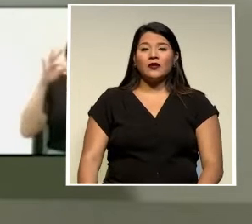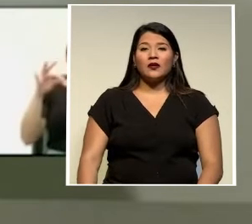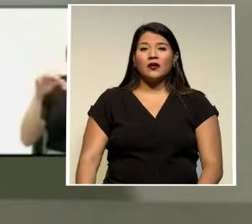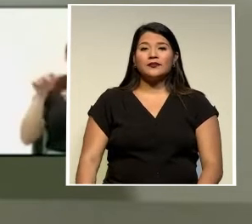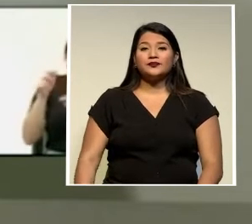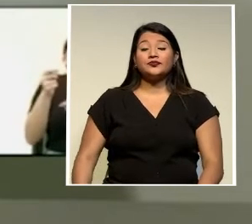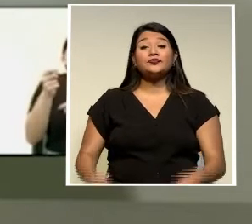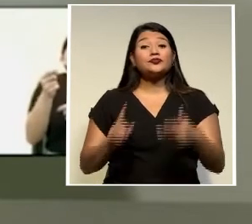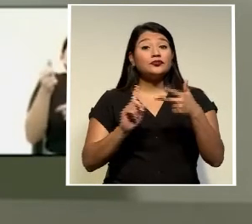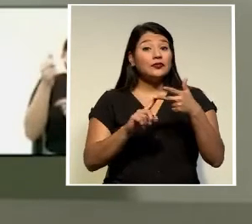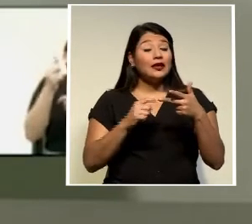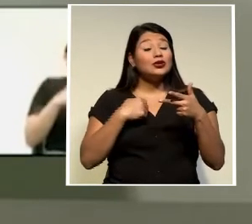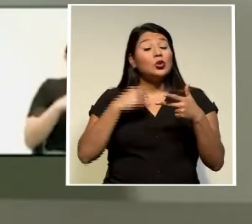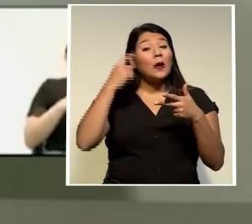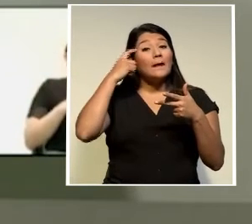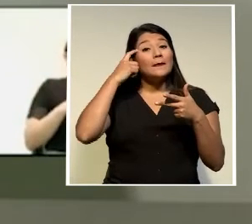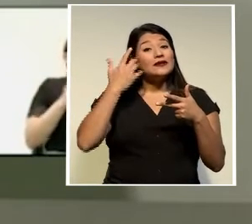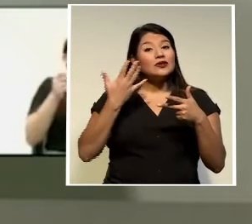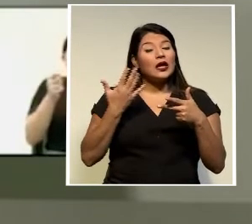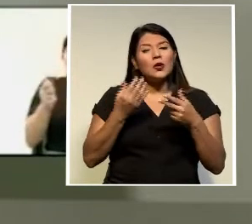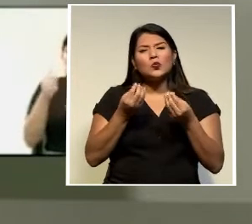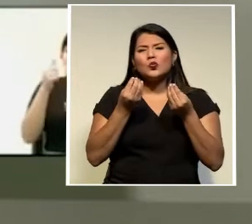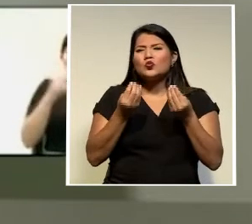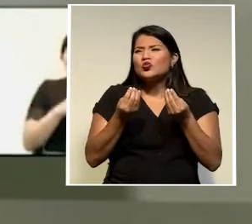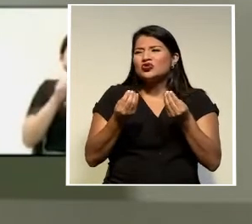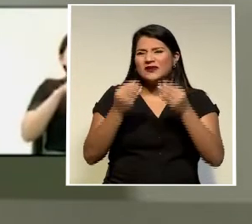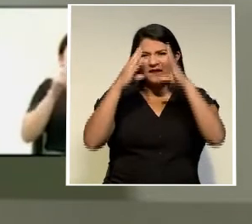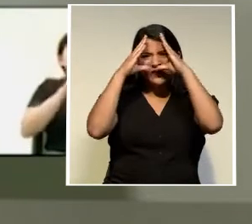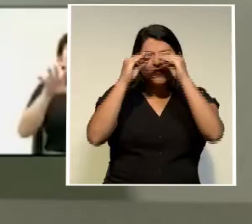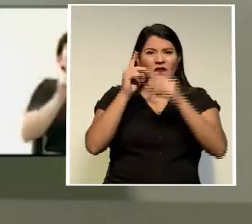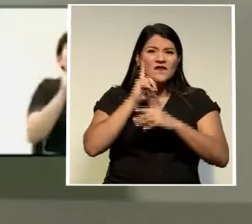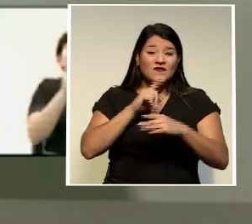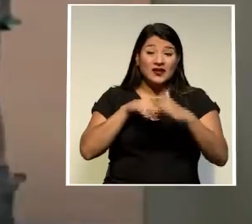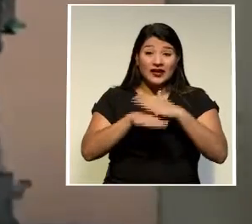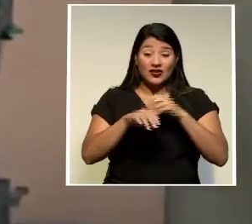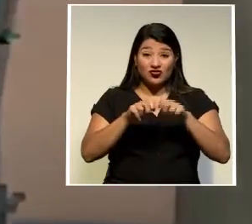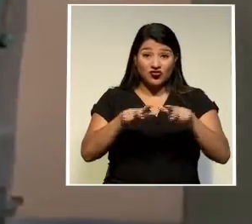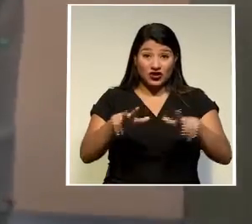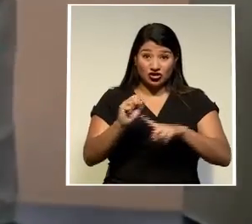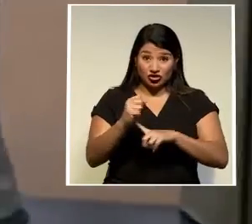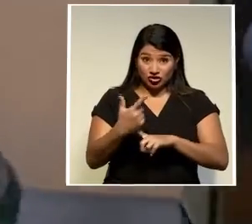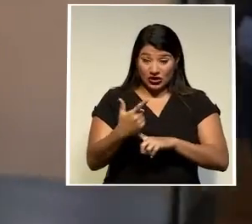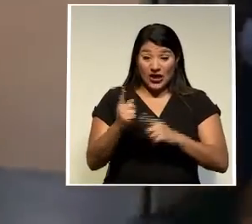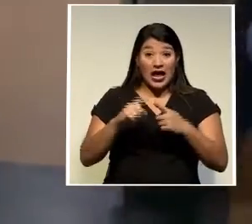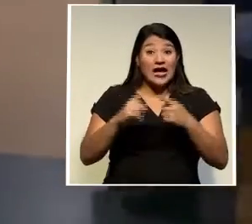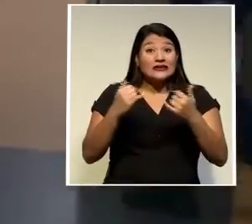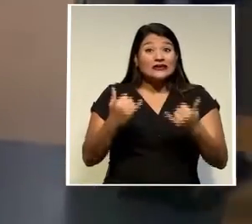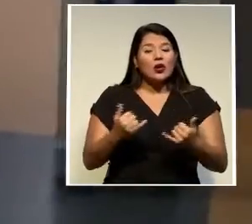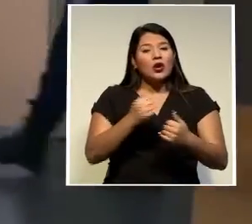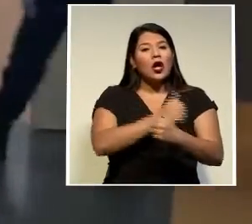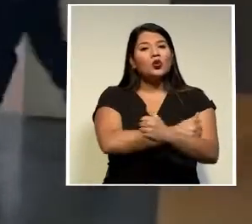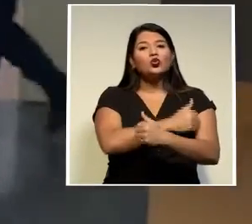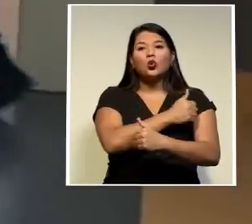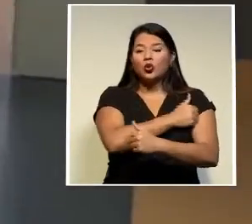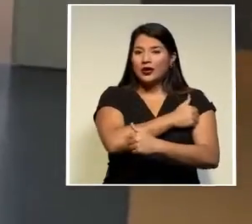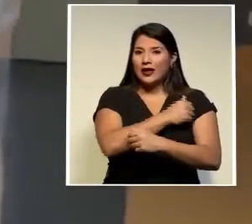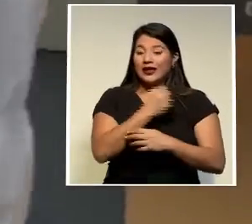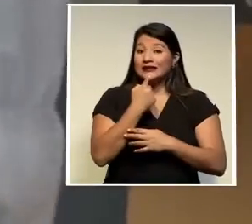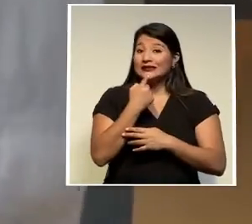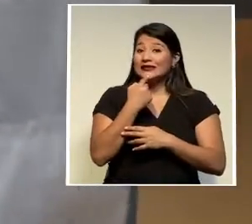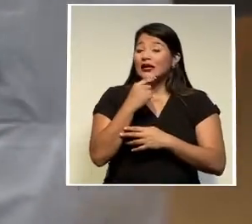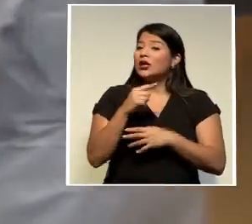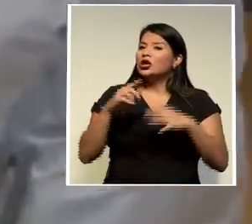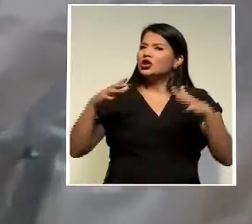Lo tercero que yo pensaría es que hay mucha desinformación en redes sociales muchísima Por el momento las autoridades no confirman que ya la